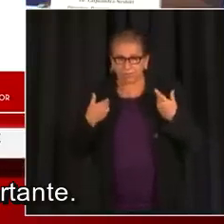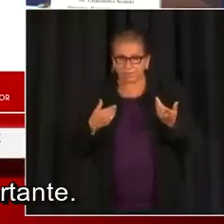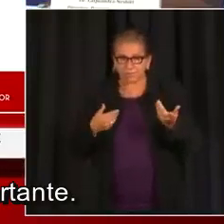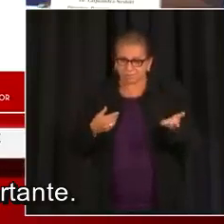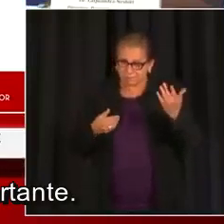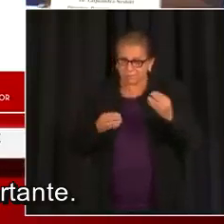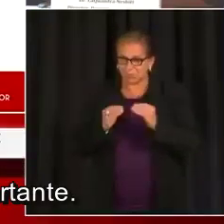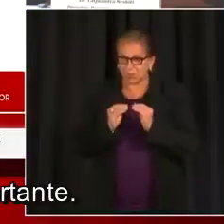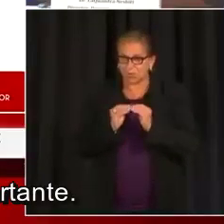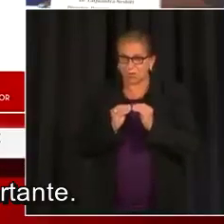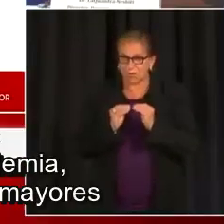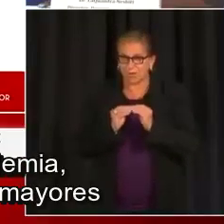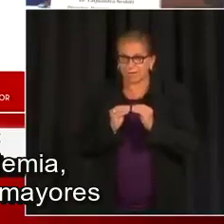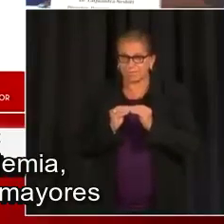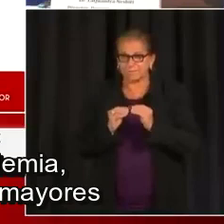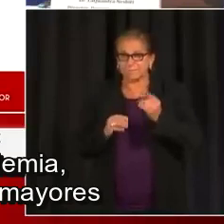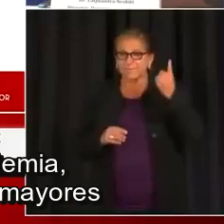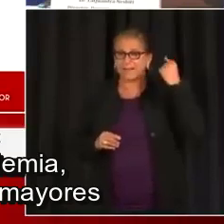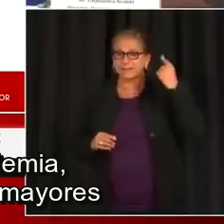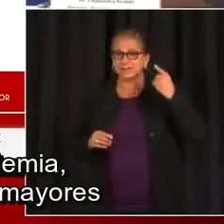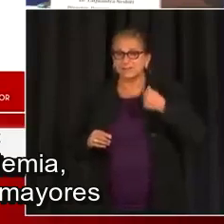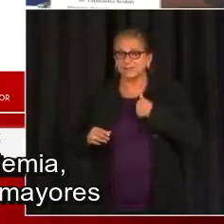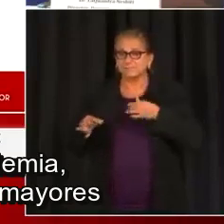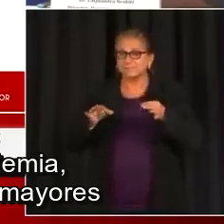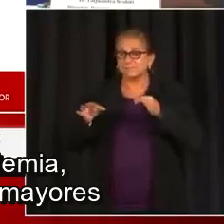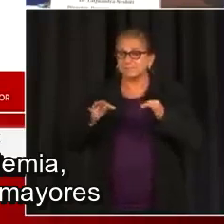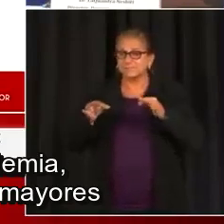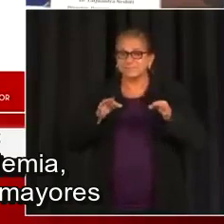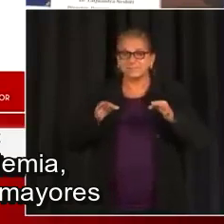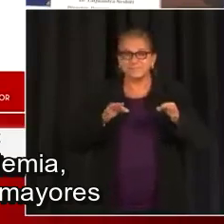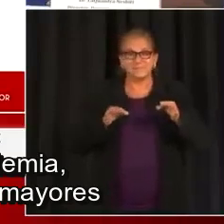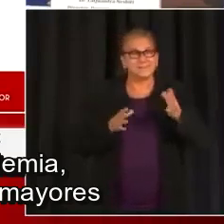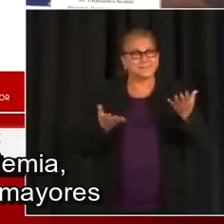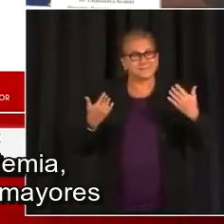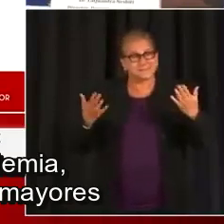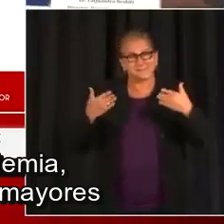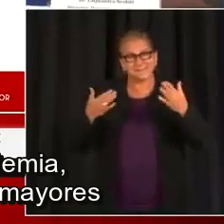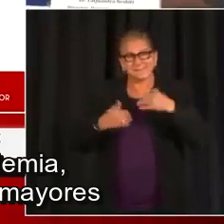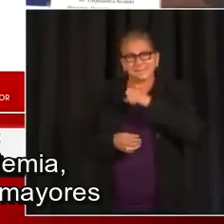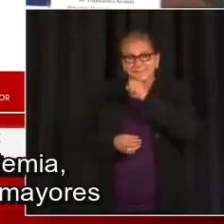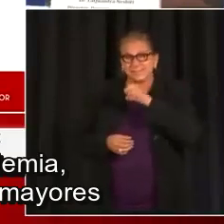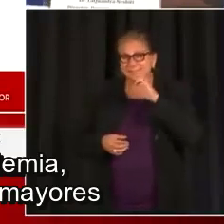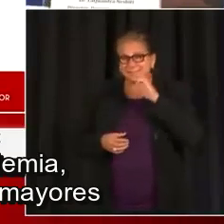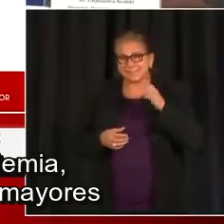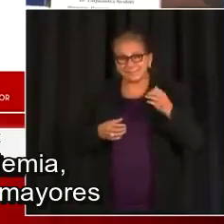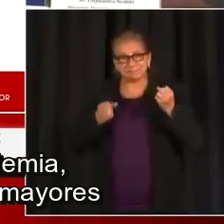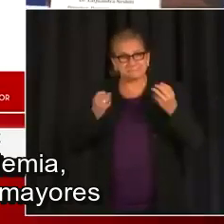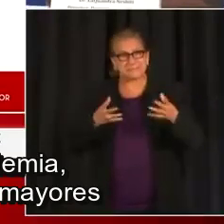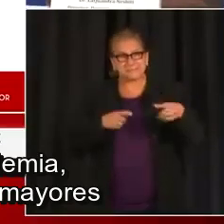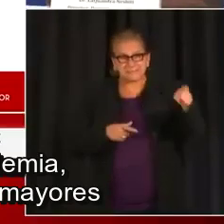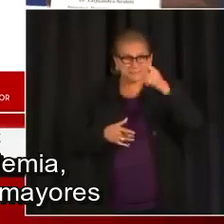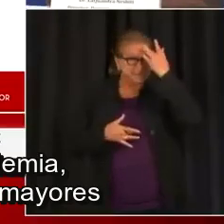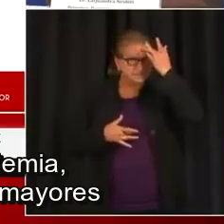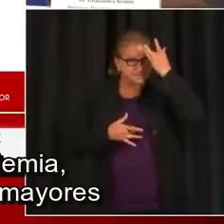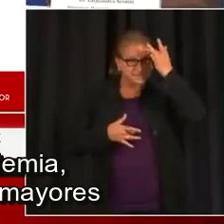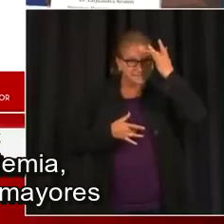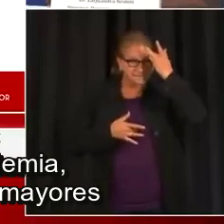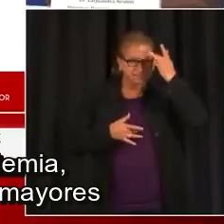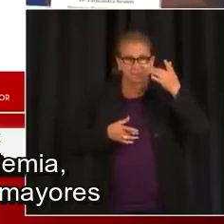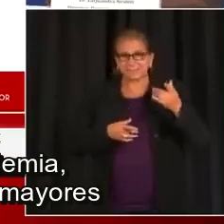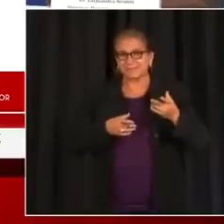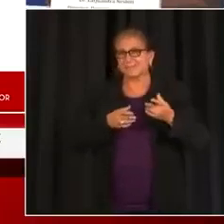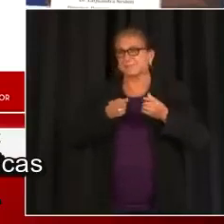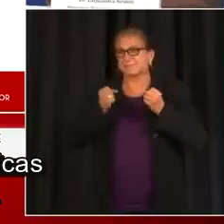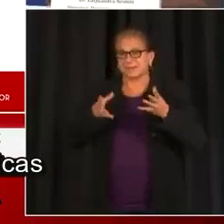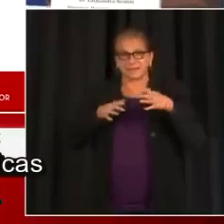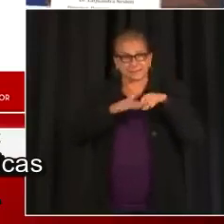un impacto muy importante, como hablamos al principio de la pandemia. Casi todos los casos eran personas de edad